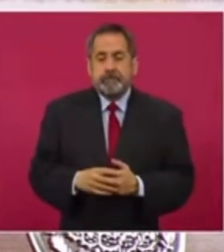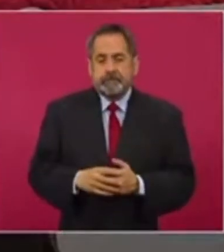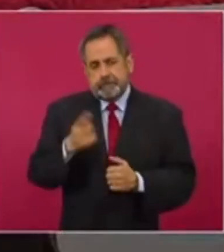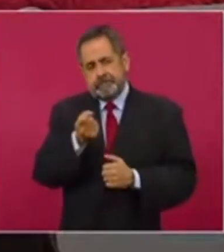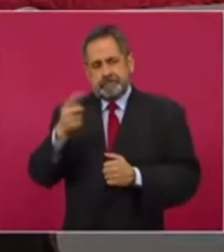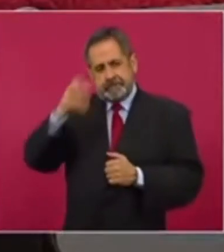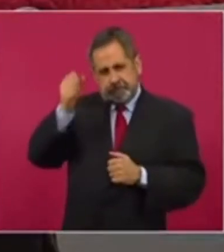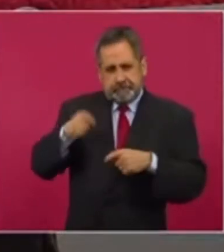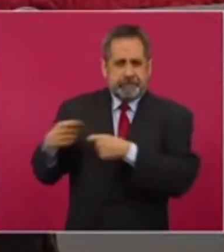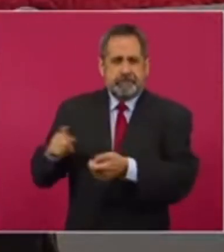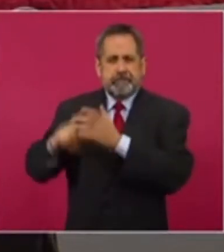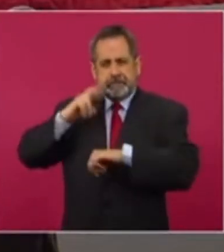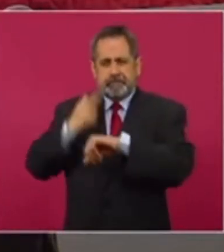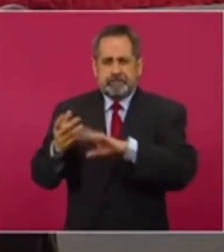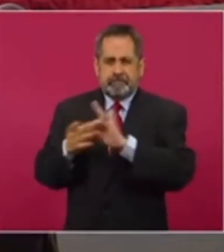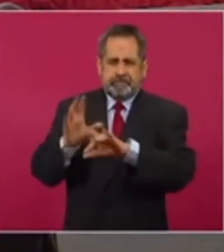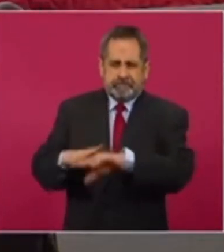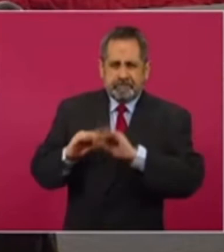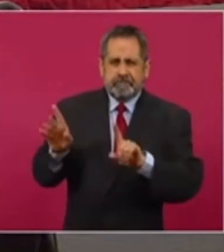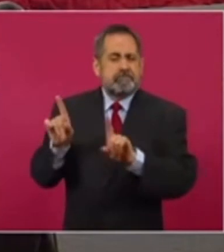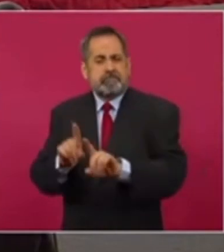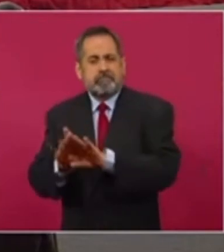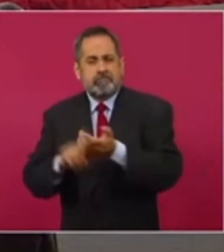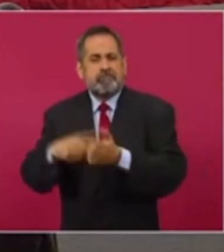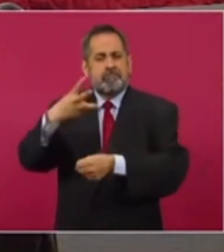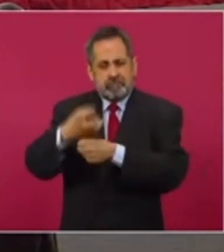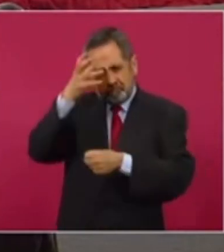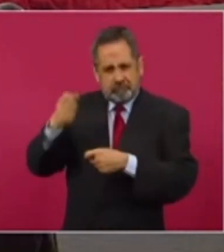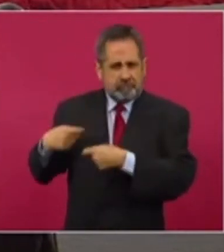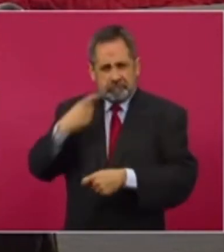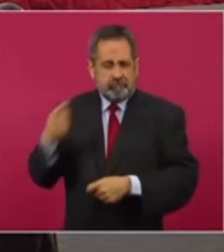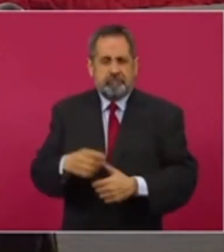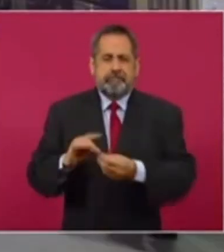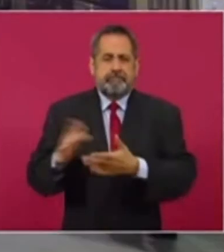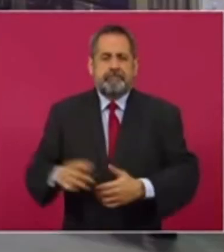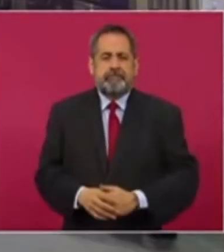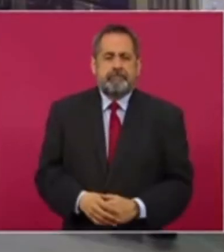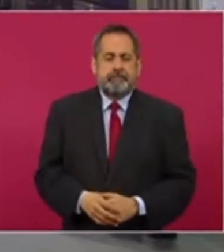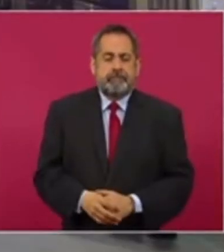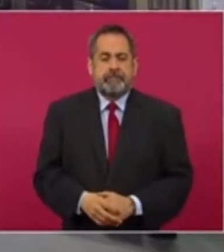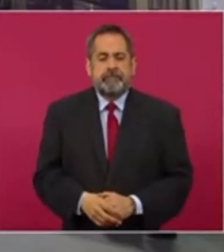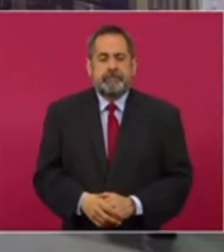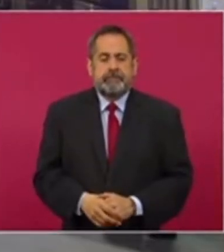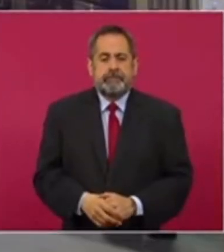cuanto a estos conceptos y dejaría al oficial mayor para que nos explique el tercer concepto de este ejercicio. Muchas gracias.